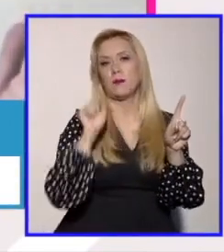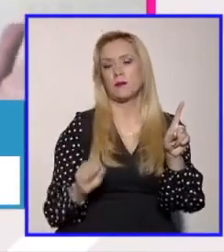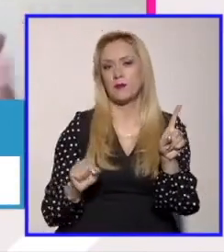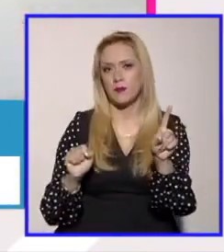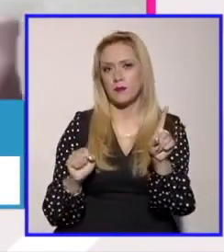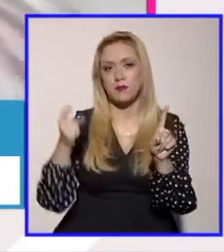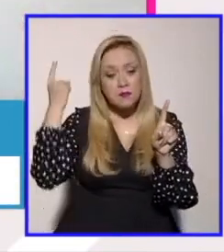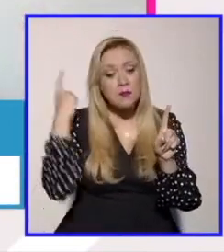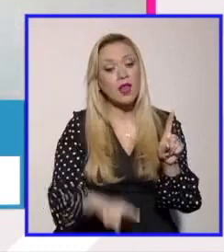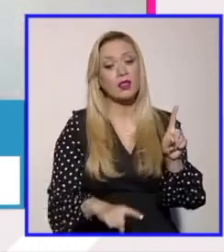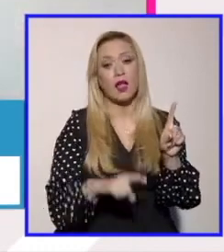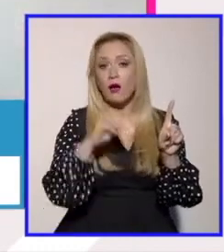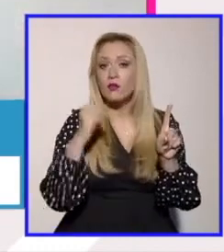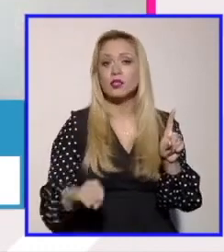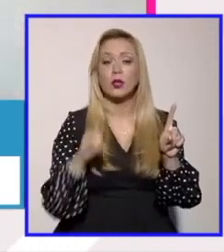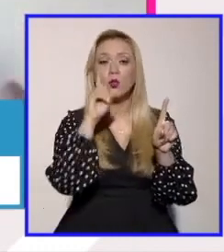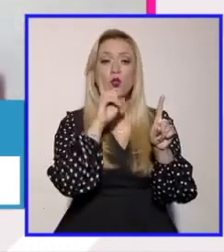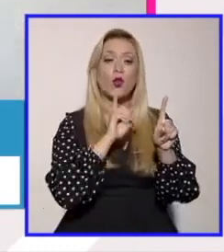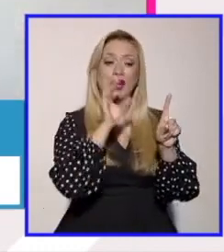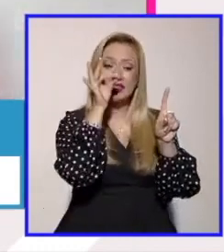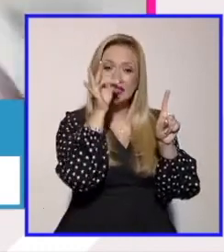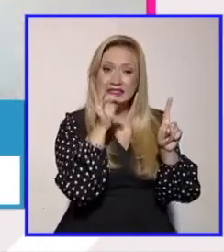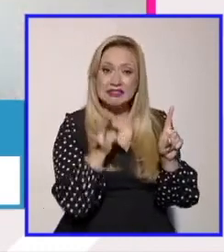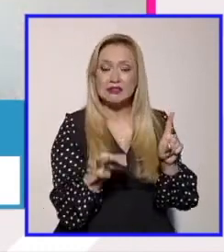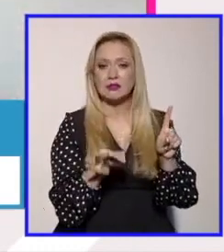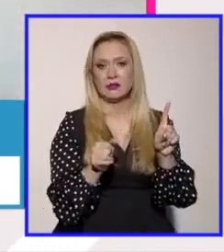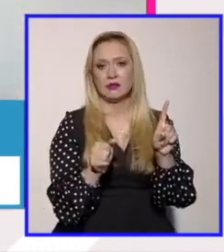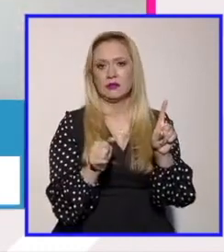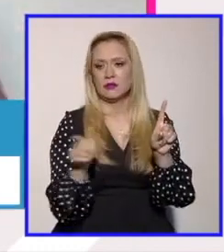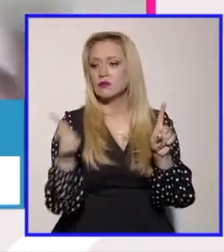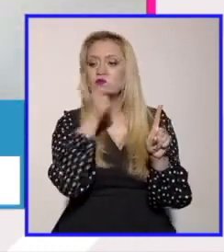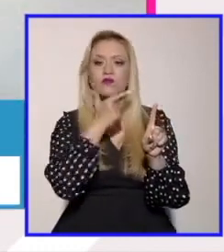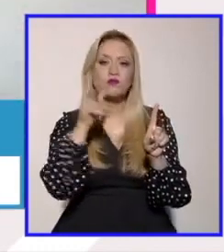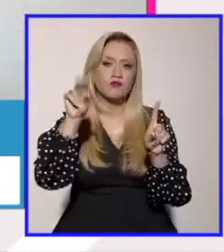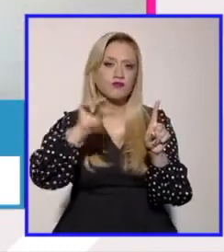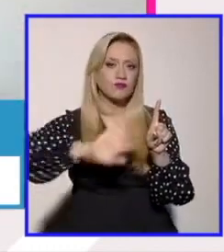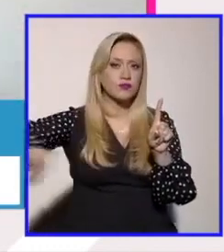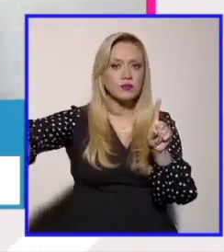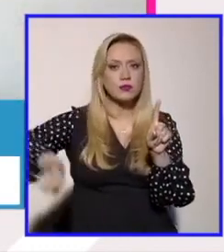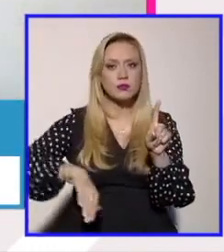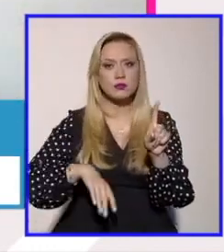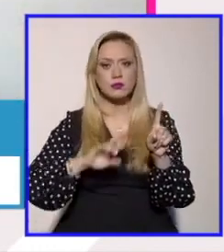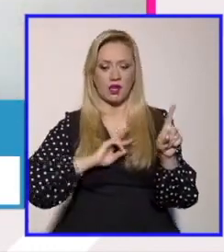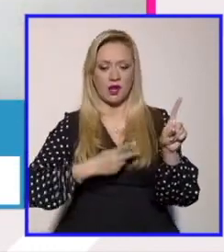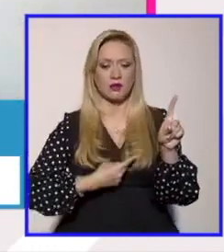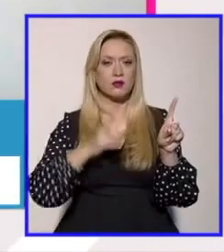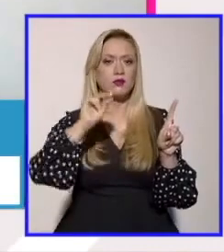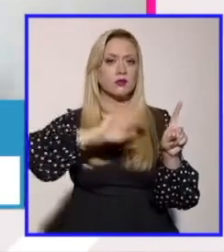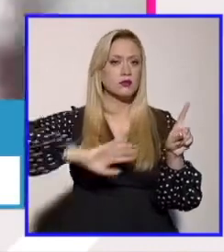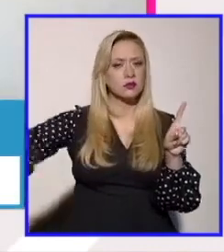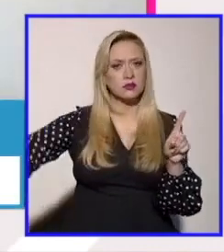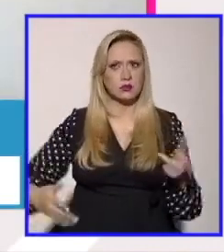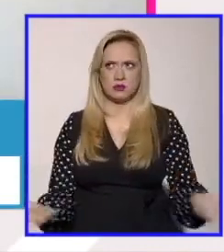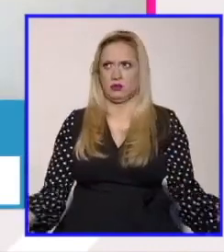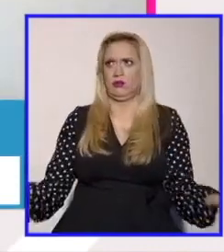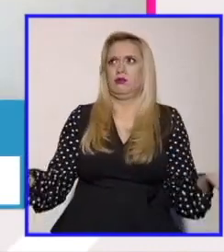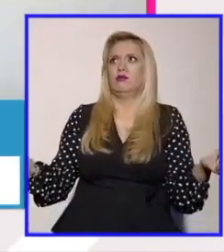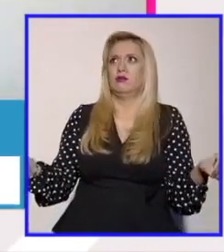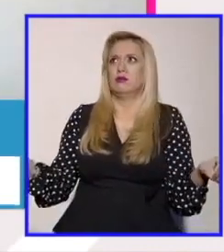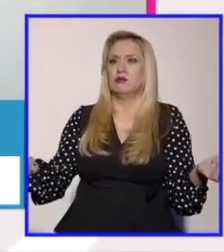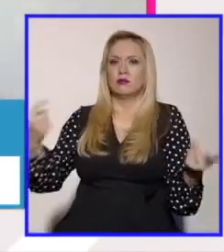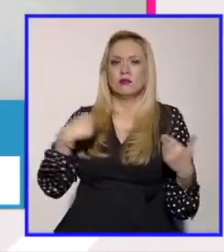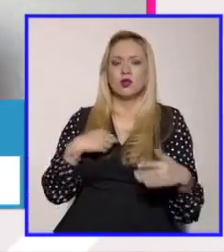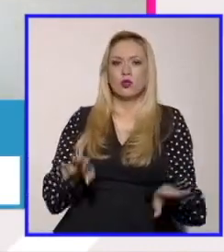heterosexualidad de la misma manera creo que el transfeminismo nos aporta muchísimo desde la reflexión